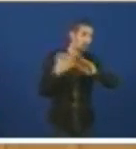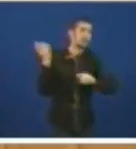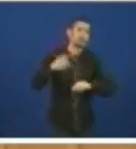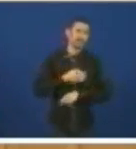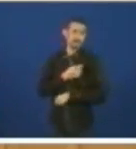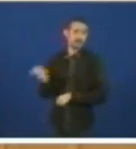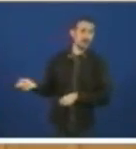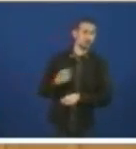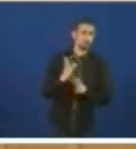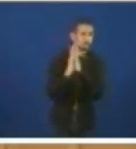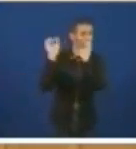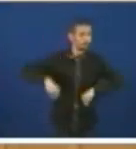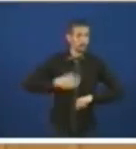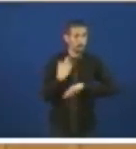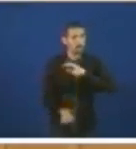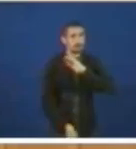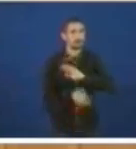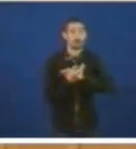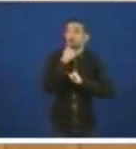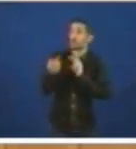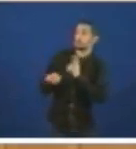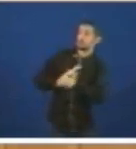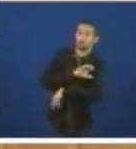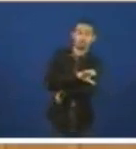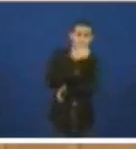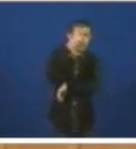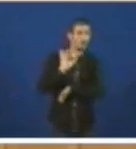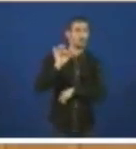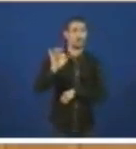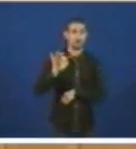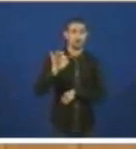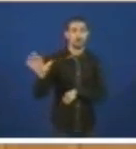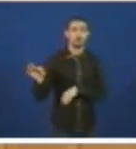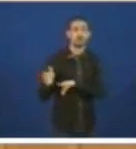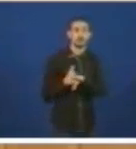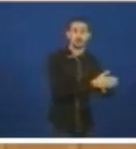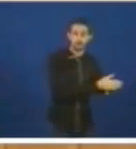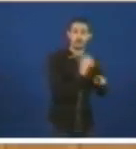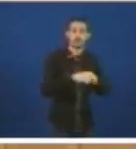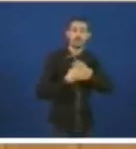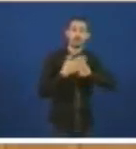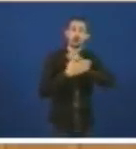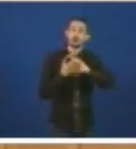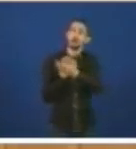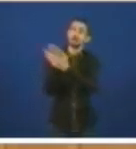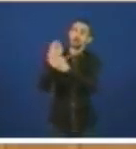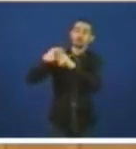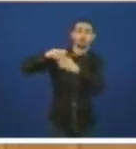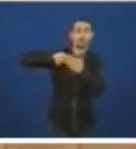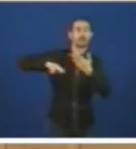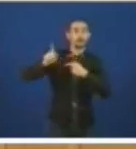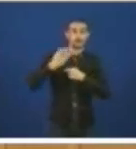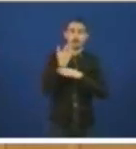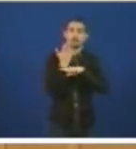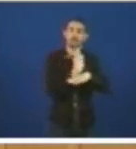nada, esperamos contestación do consellero. pero tamén se demandaba da xunta galiza presentar no Parlamento